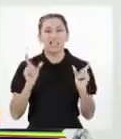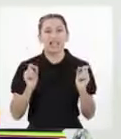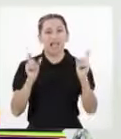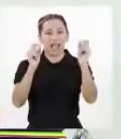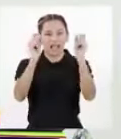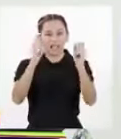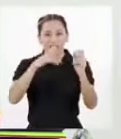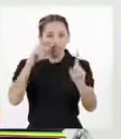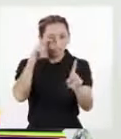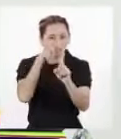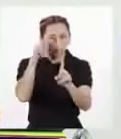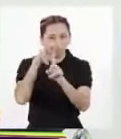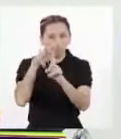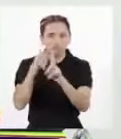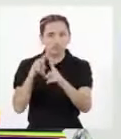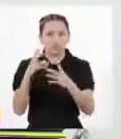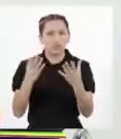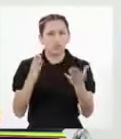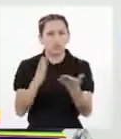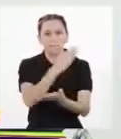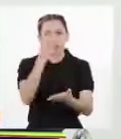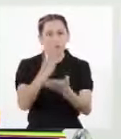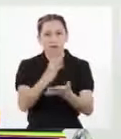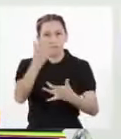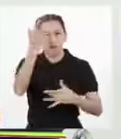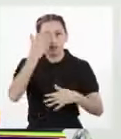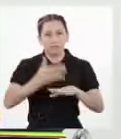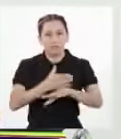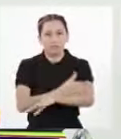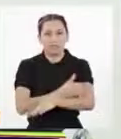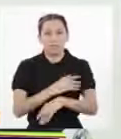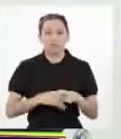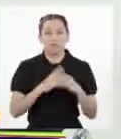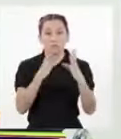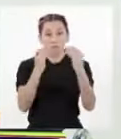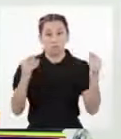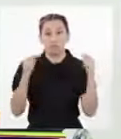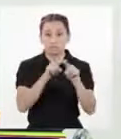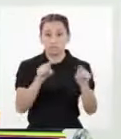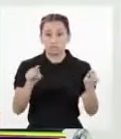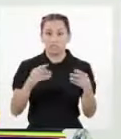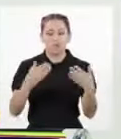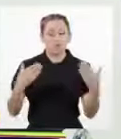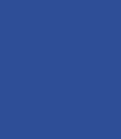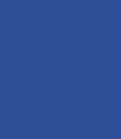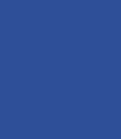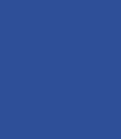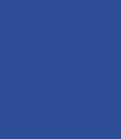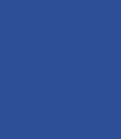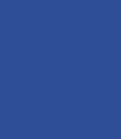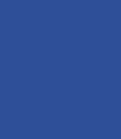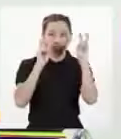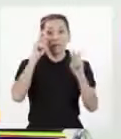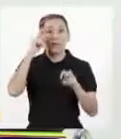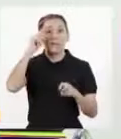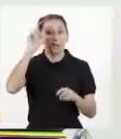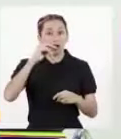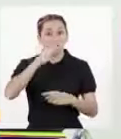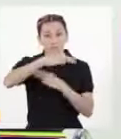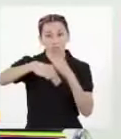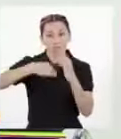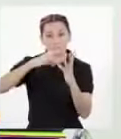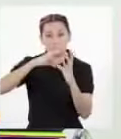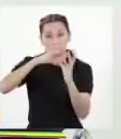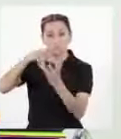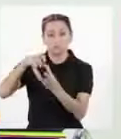muerte mediante la detección de síndromes genéticos de predisposición Muchos de ellos son mutaciones nuevas para el mundo El